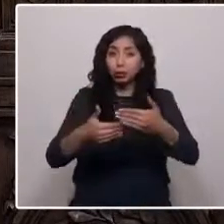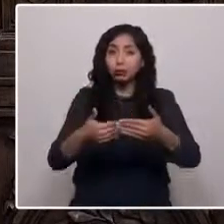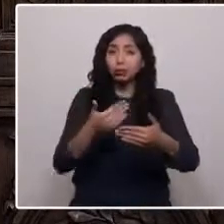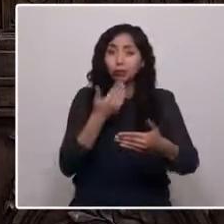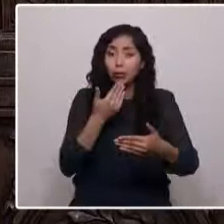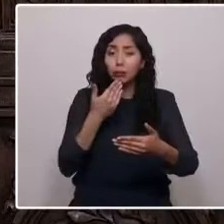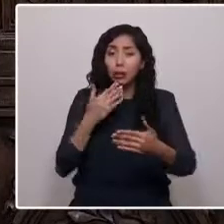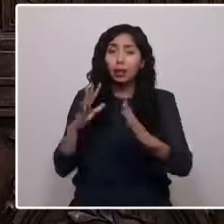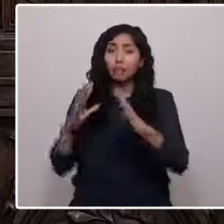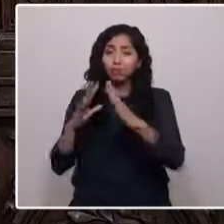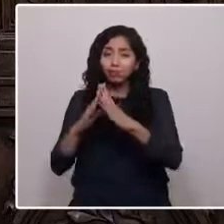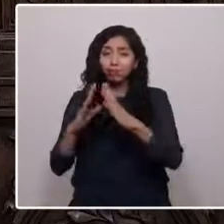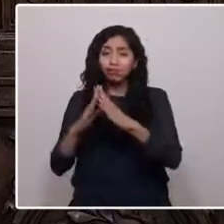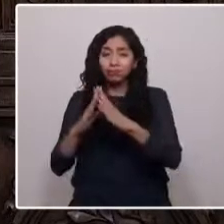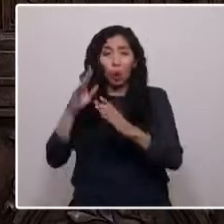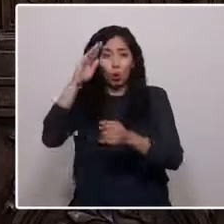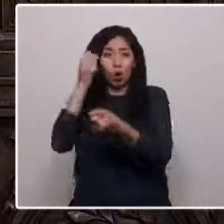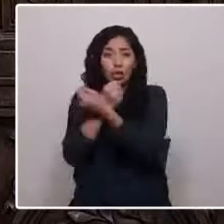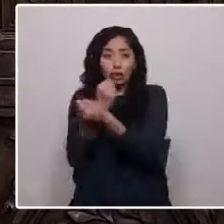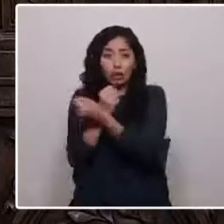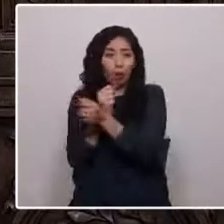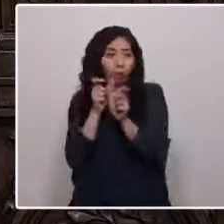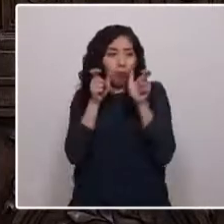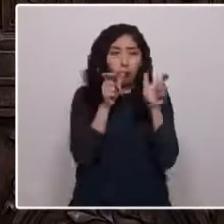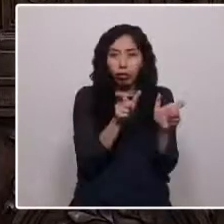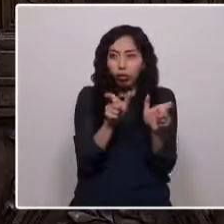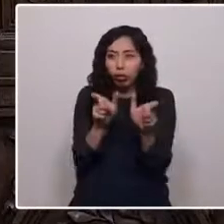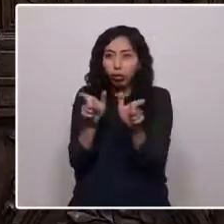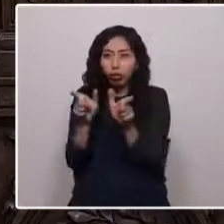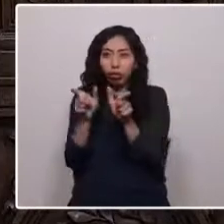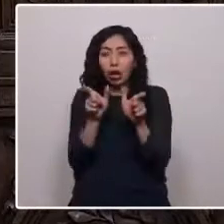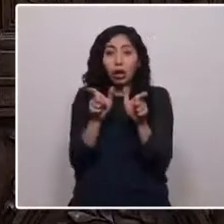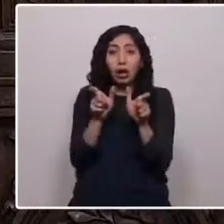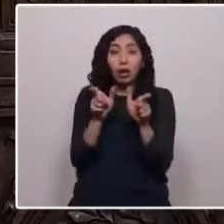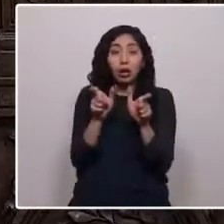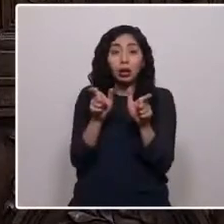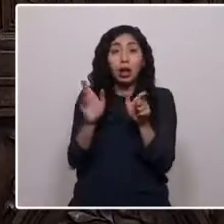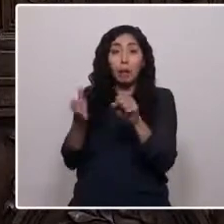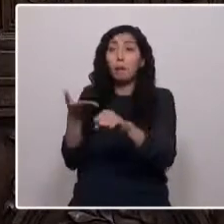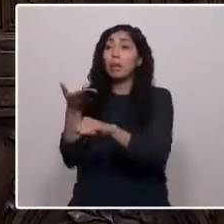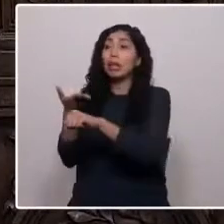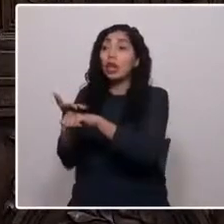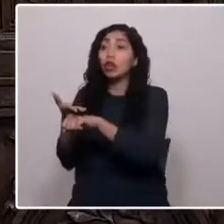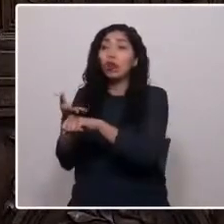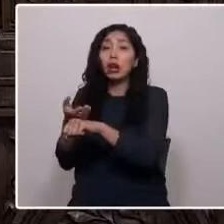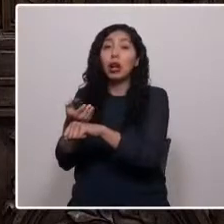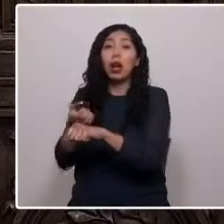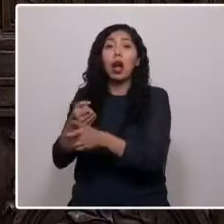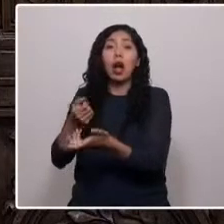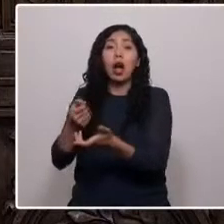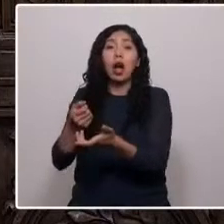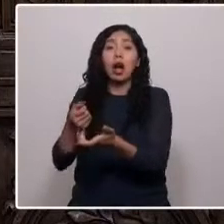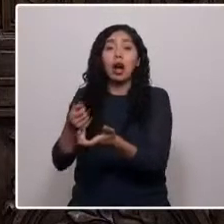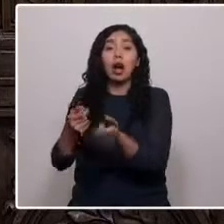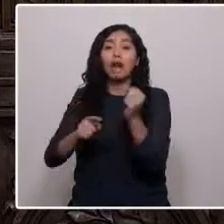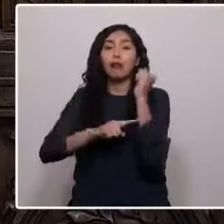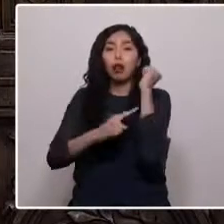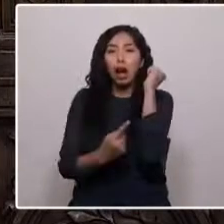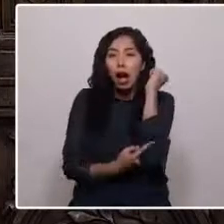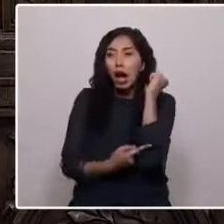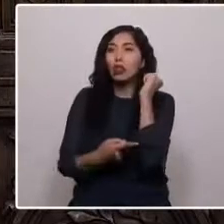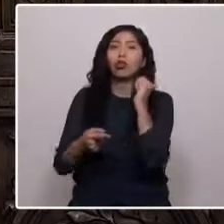efectivos policiales que impidieron a familiares, abogados y periodistas que se acercaran a prestar apoyo a la familia o a